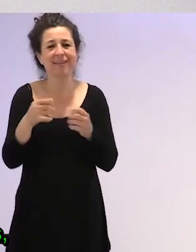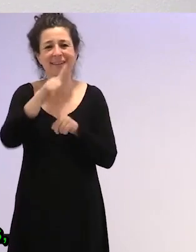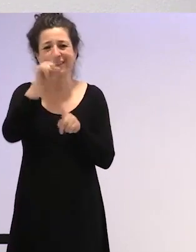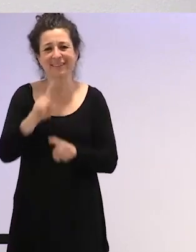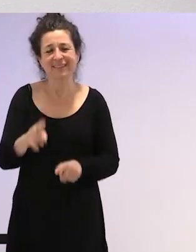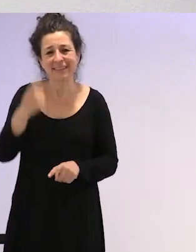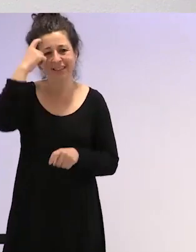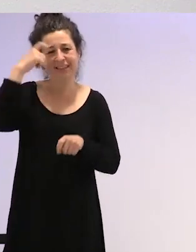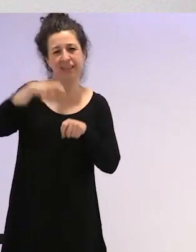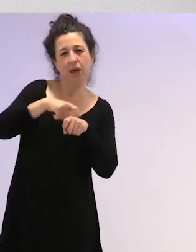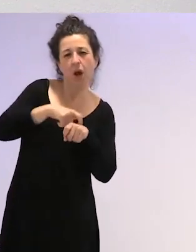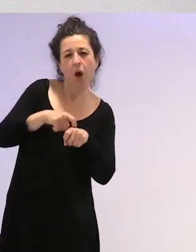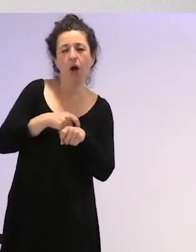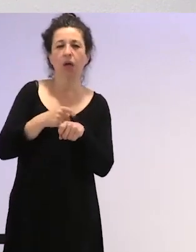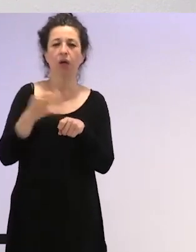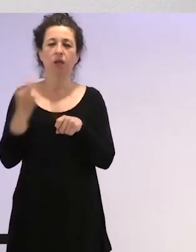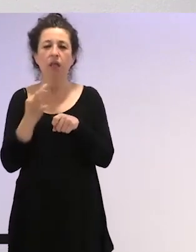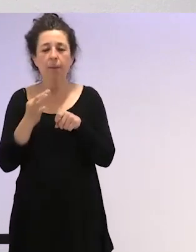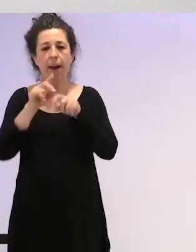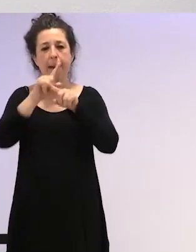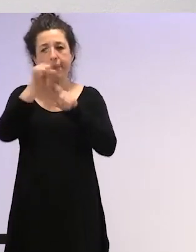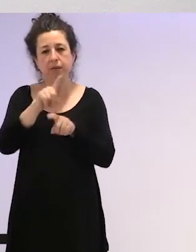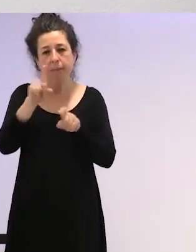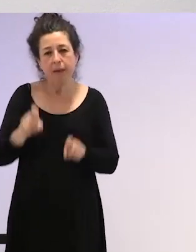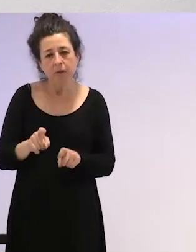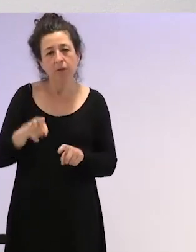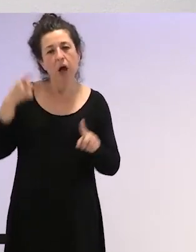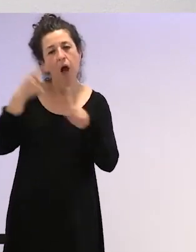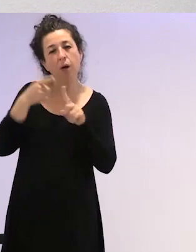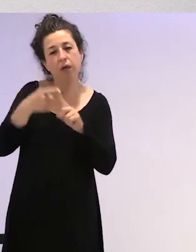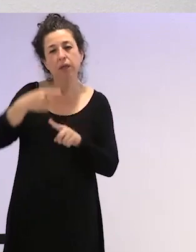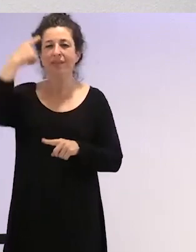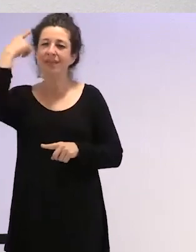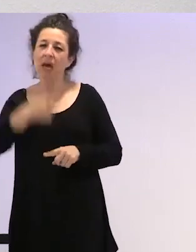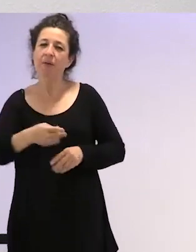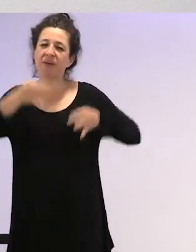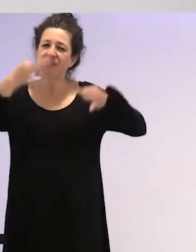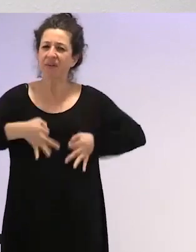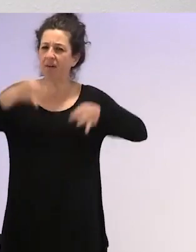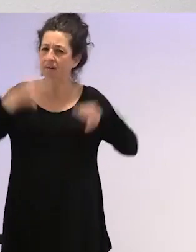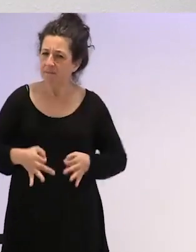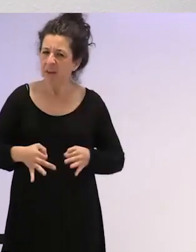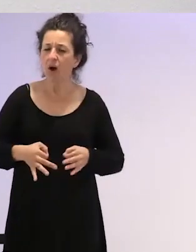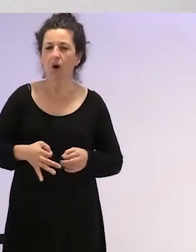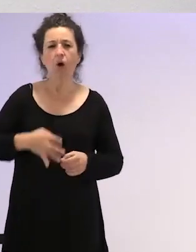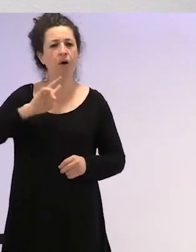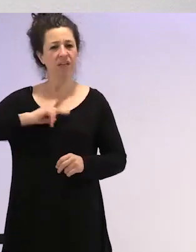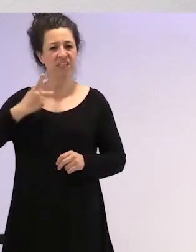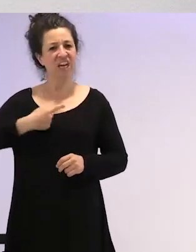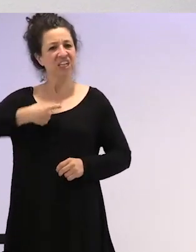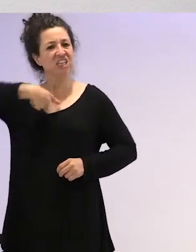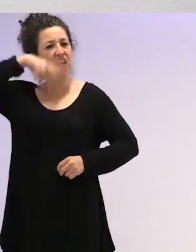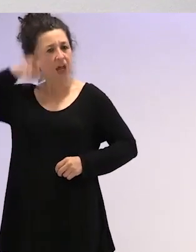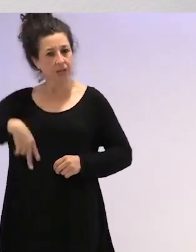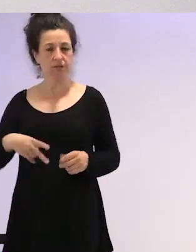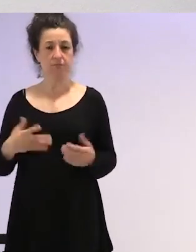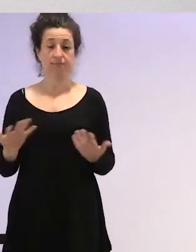preguntas para asegurar que eres un verdadero transexual, ¿no? A ver,